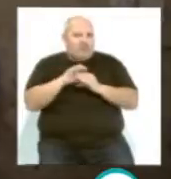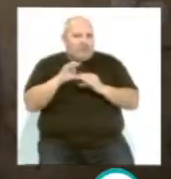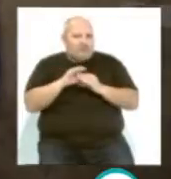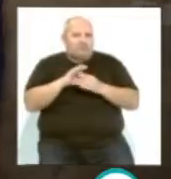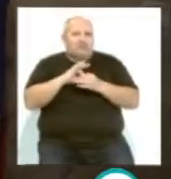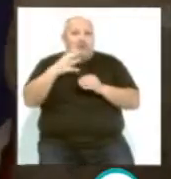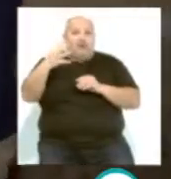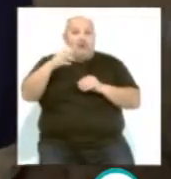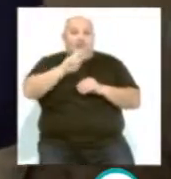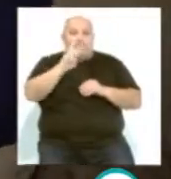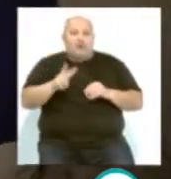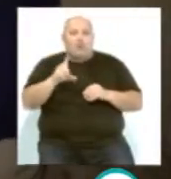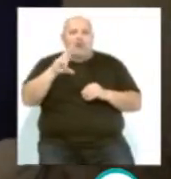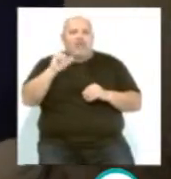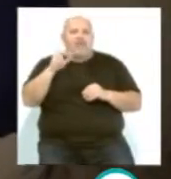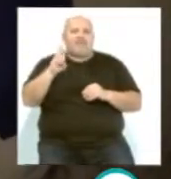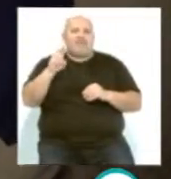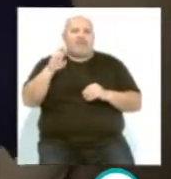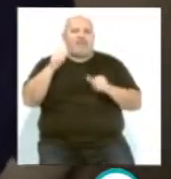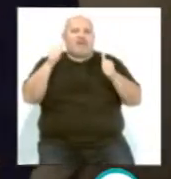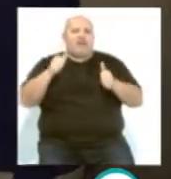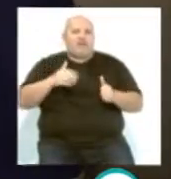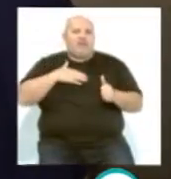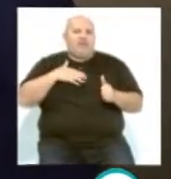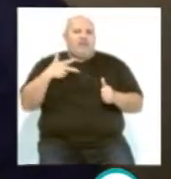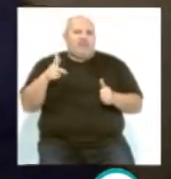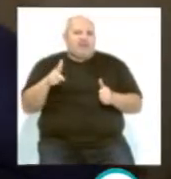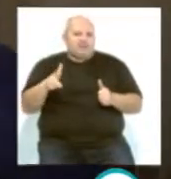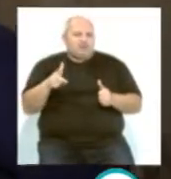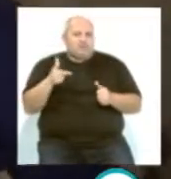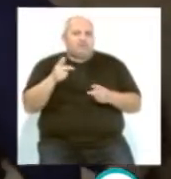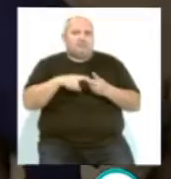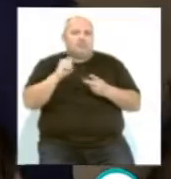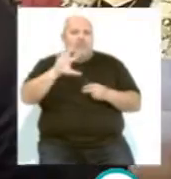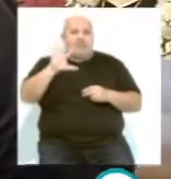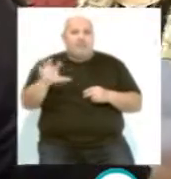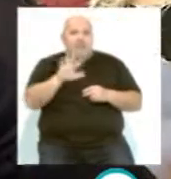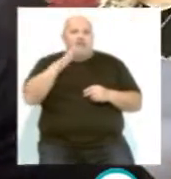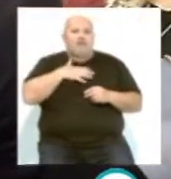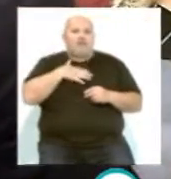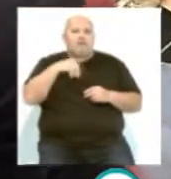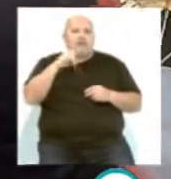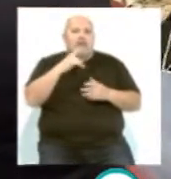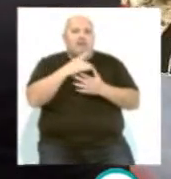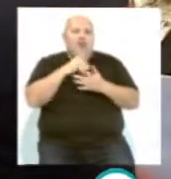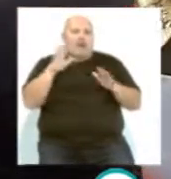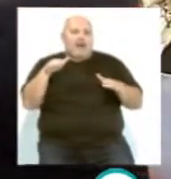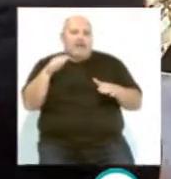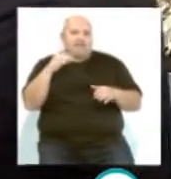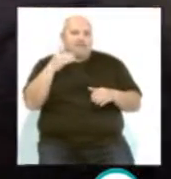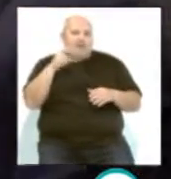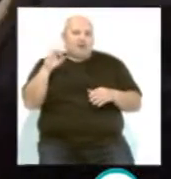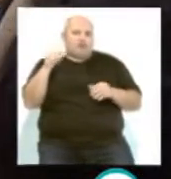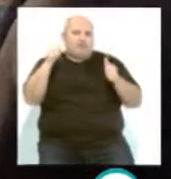2 de la lista será Lucrecia Valverde licenciada en Derecho. Como número 5 figura María de los Ángeles Barroso